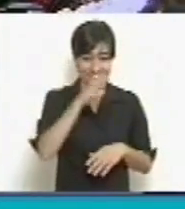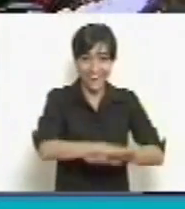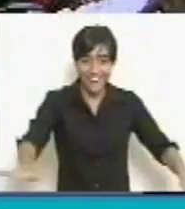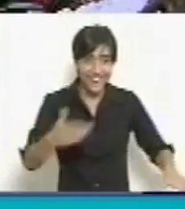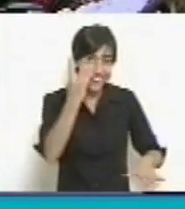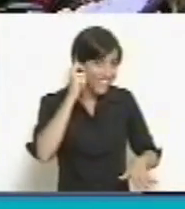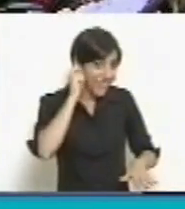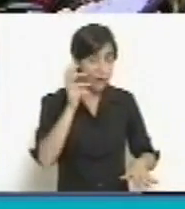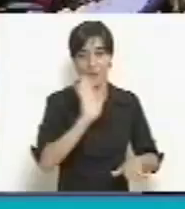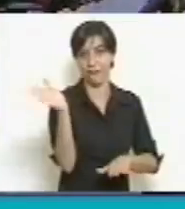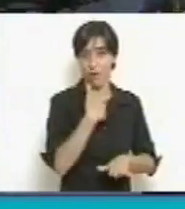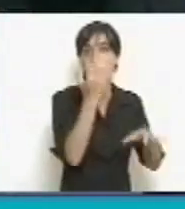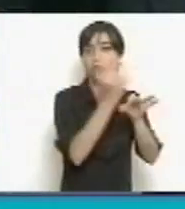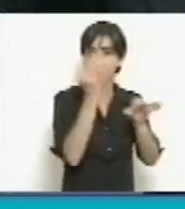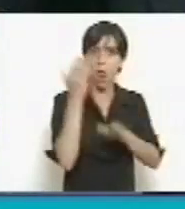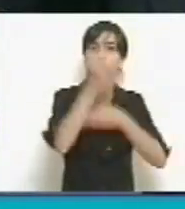niñas de la Argentina.